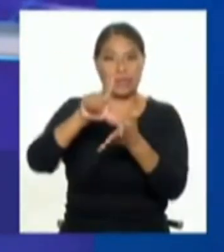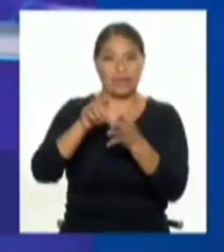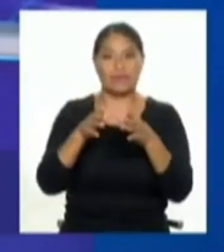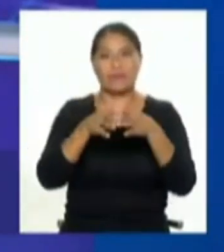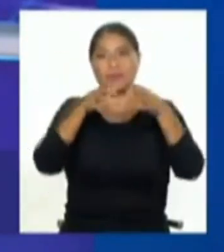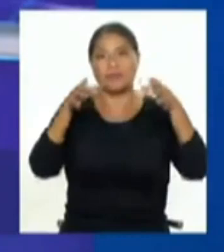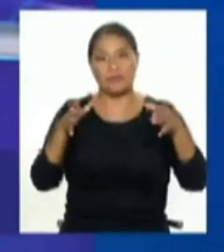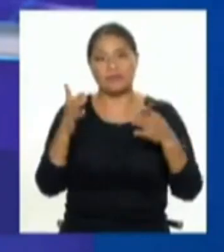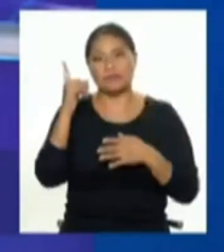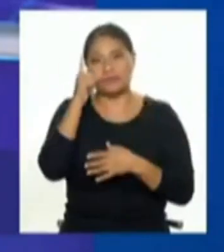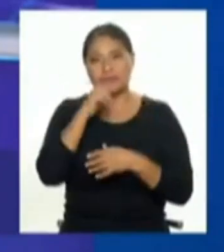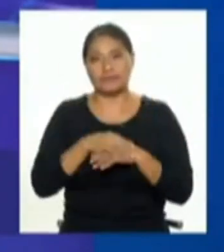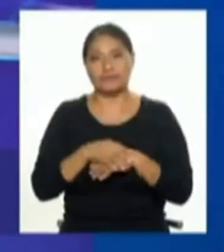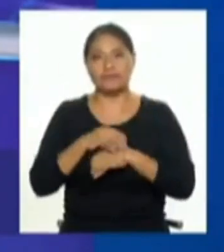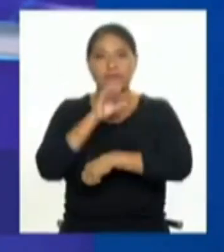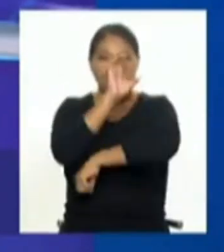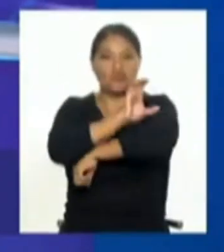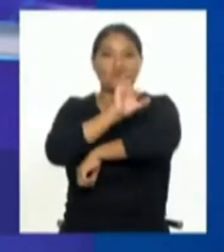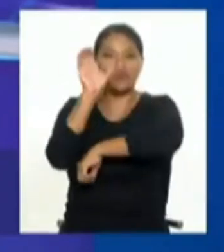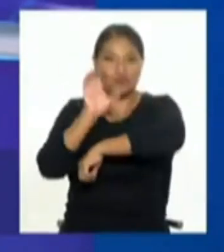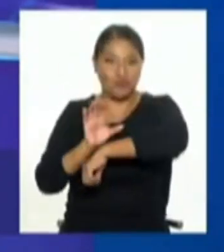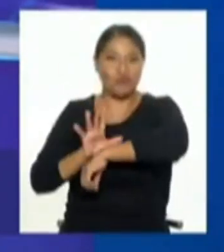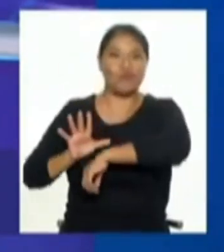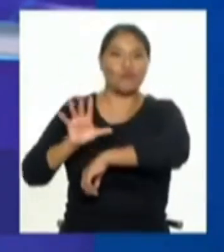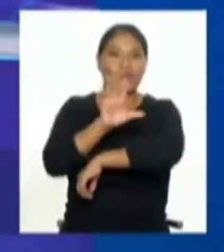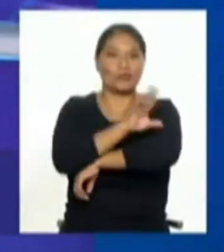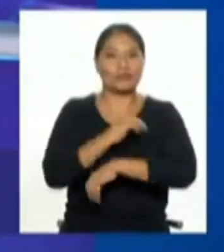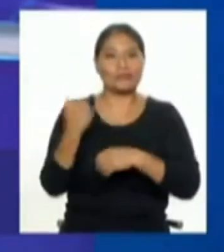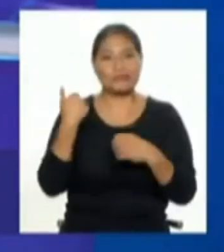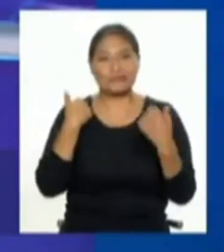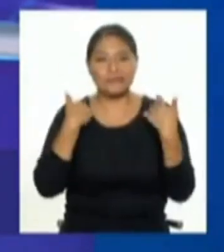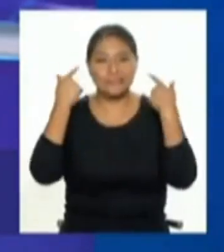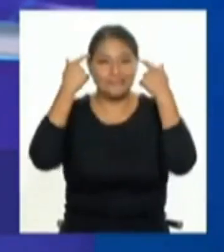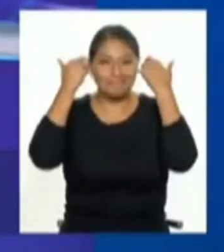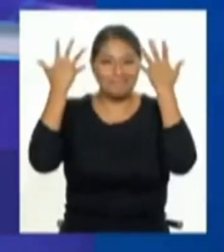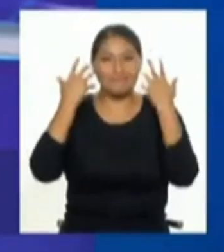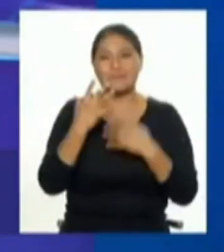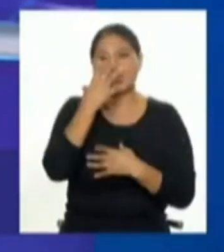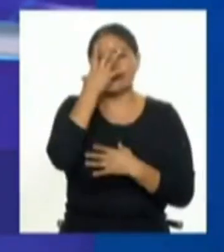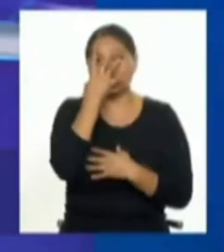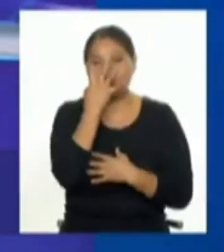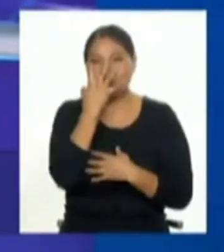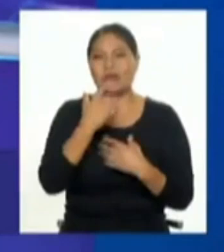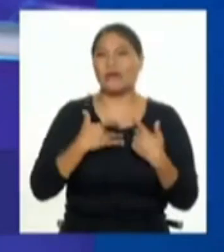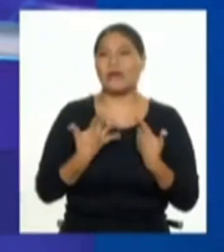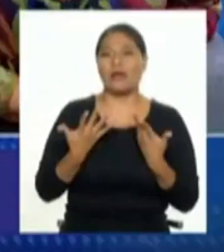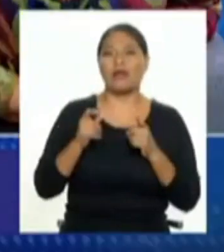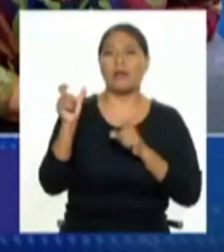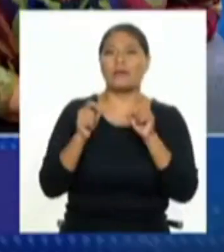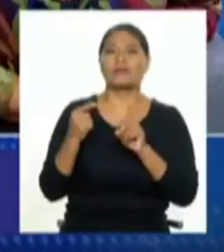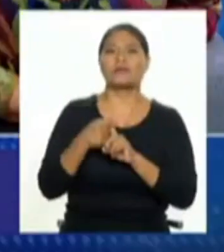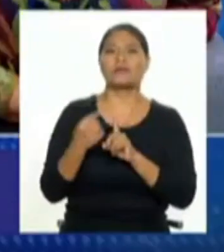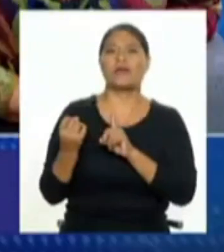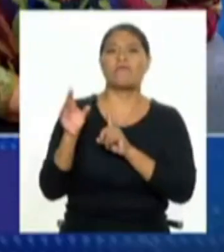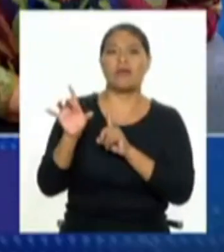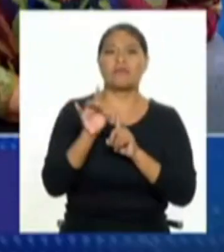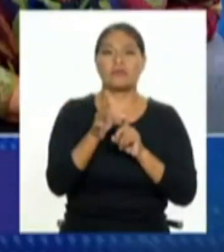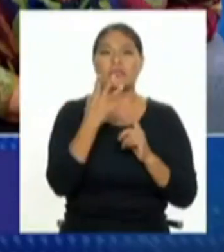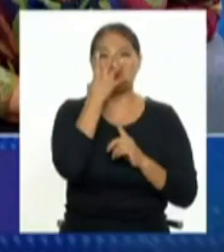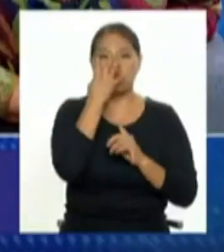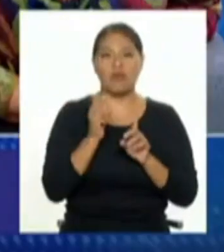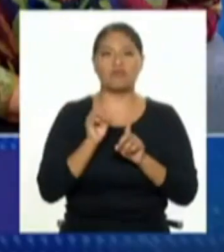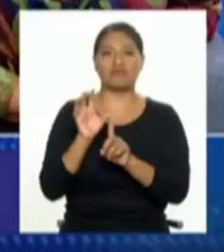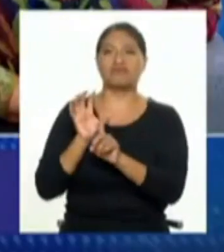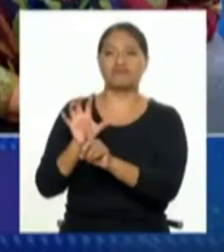que se extiende a la costa sobre todo estamos con un estrés estamos con un mal humor la gente está toda a la defensiva claro